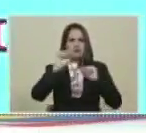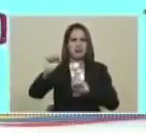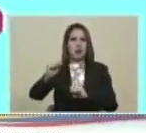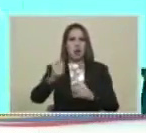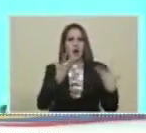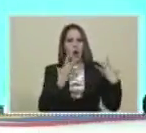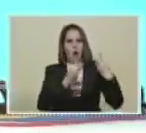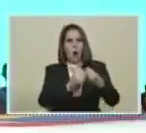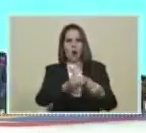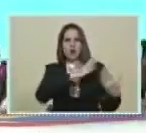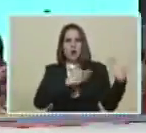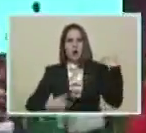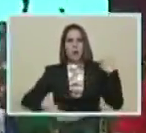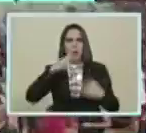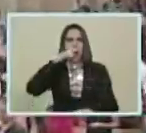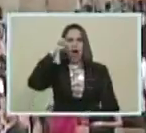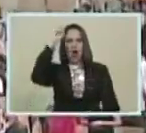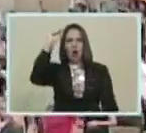Maduro!